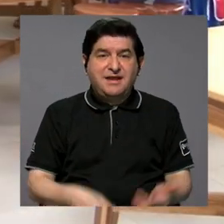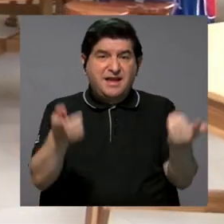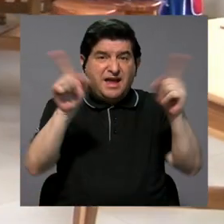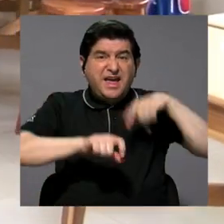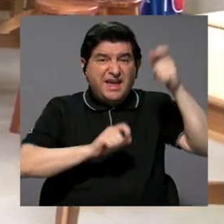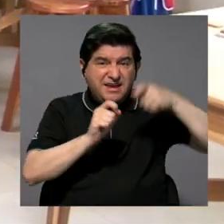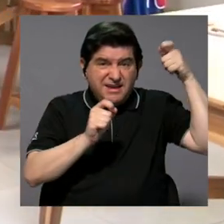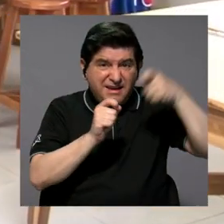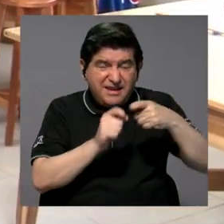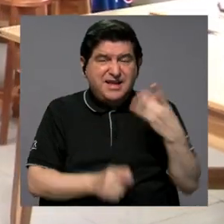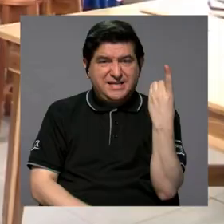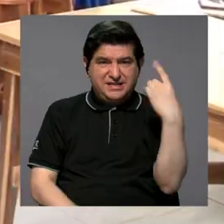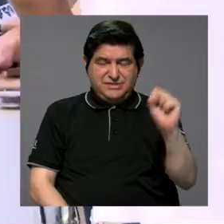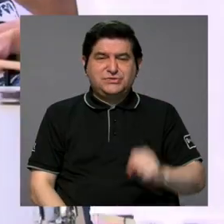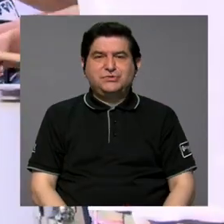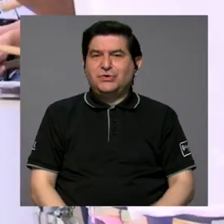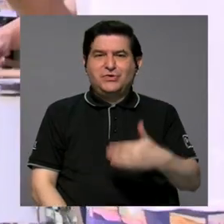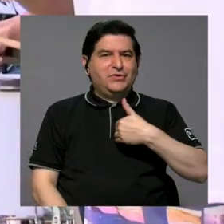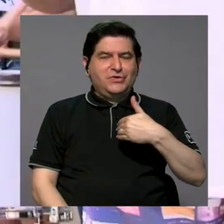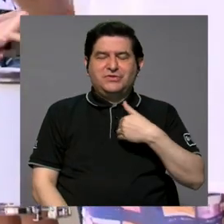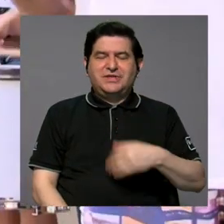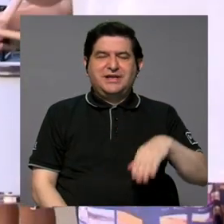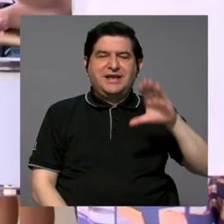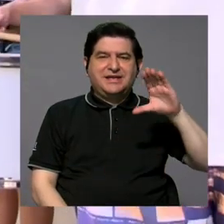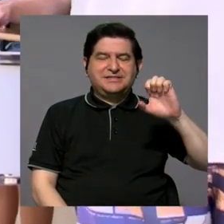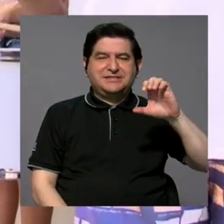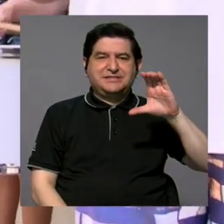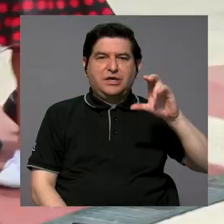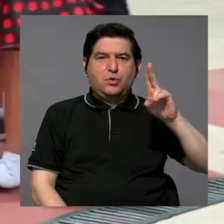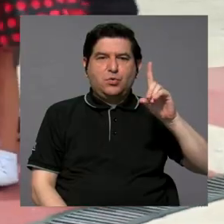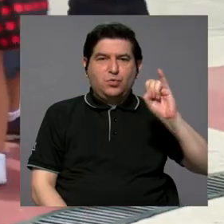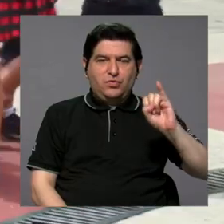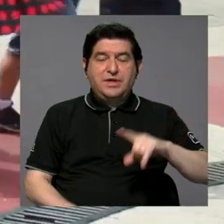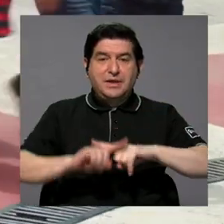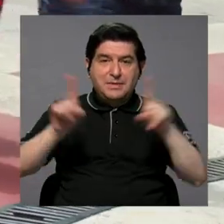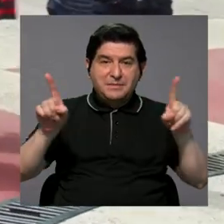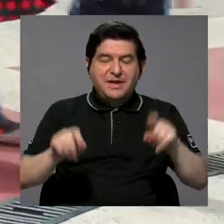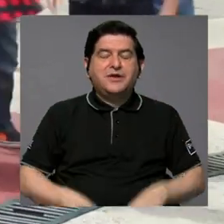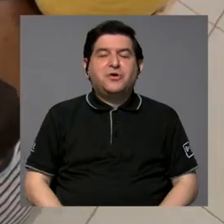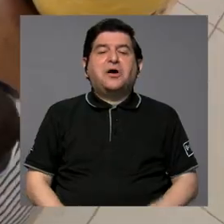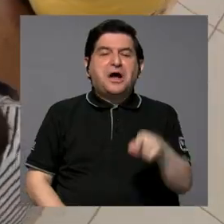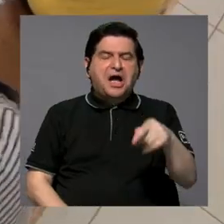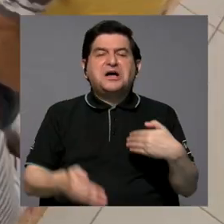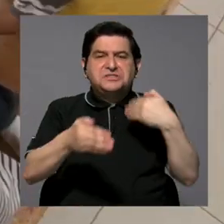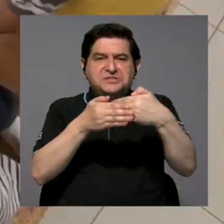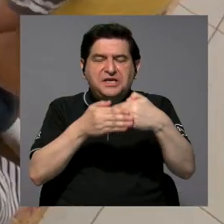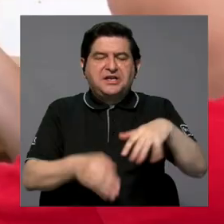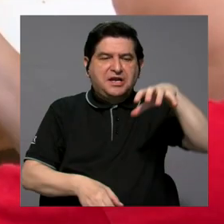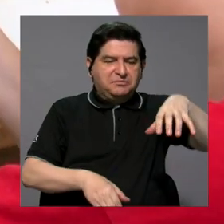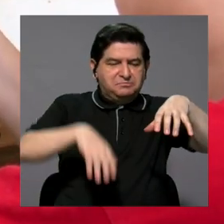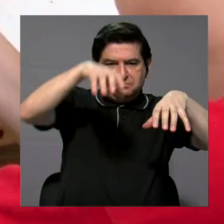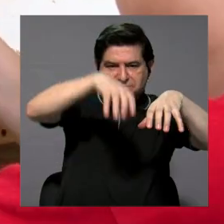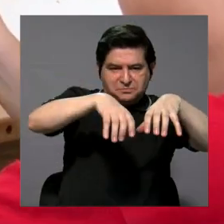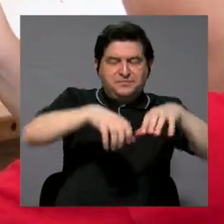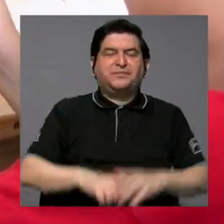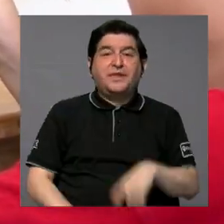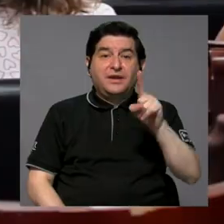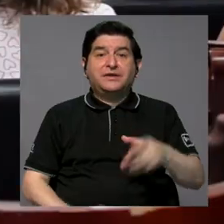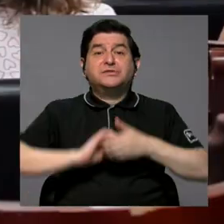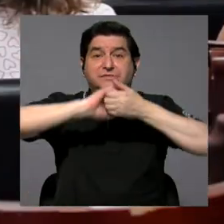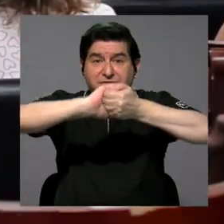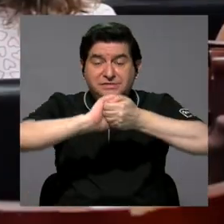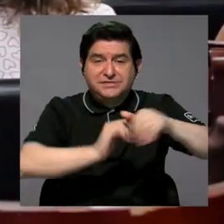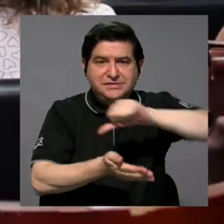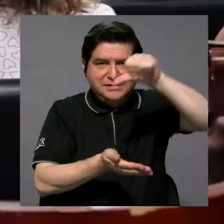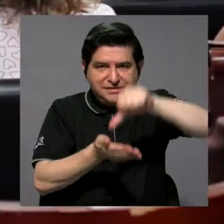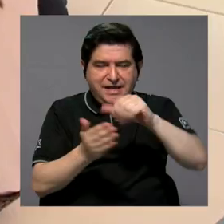caso específico de Zampa no tenemos un secudis dentro del centro cívico, pero está a la par. Y es parte también uno de los aliados del centro